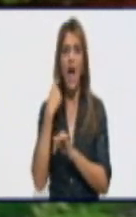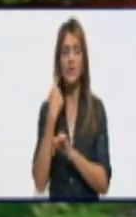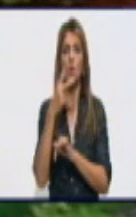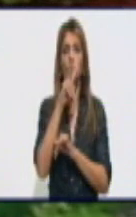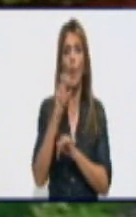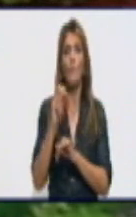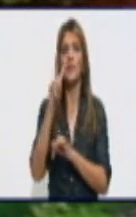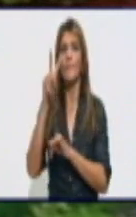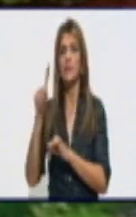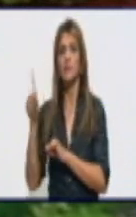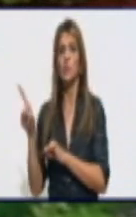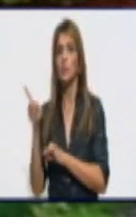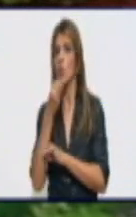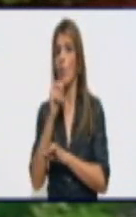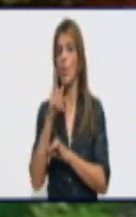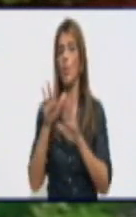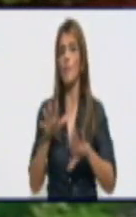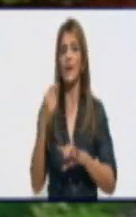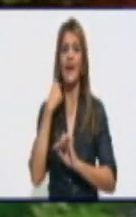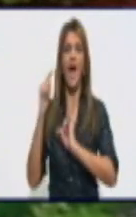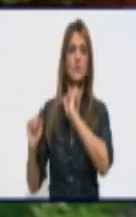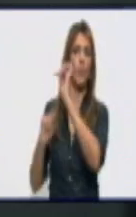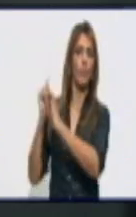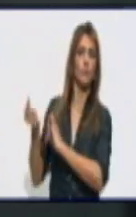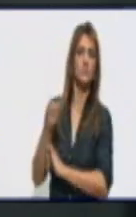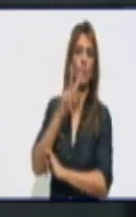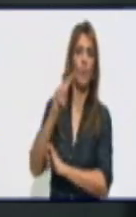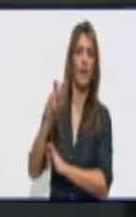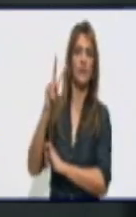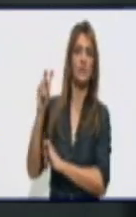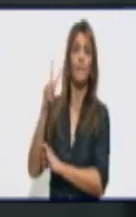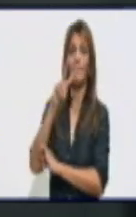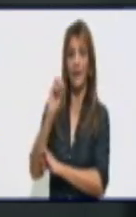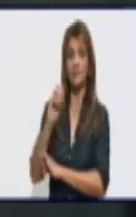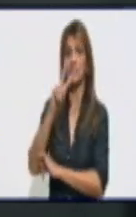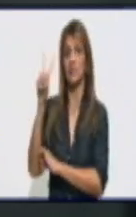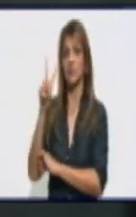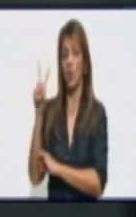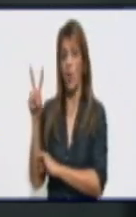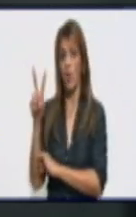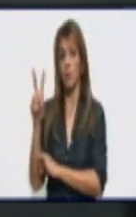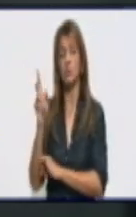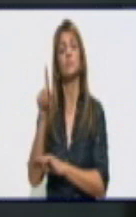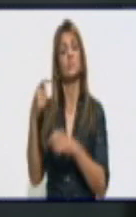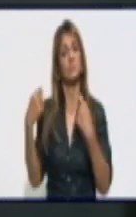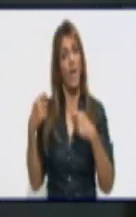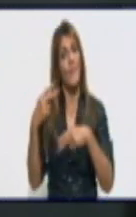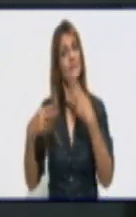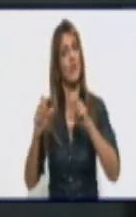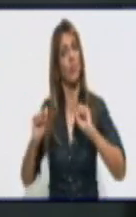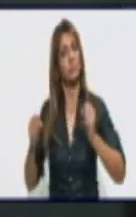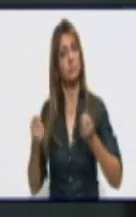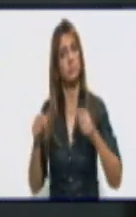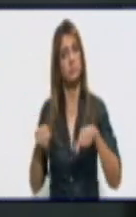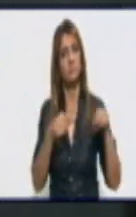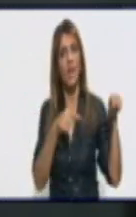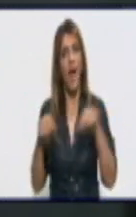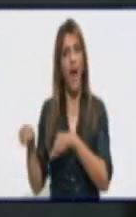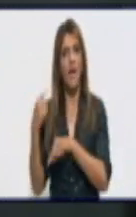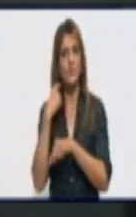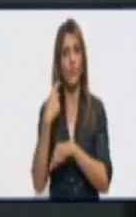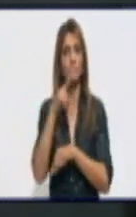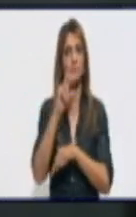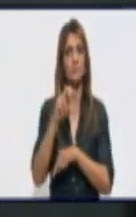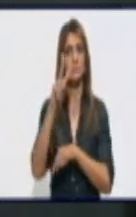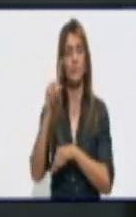¿No puedo esperar al 2022? No, no se puede esperar al 2022. Tiene que hacerlo en este año porque a partir del año 2022,